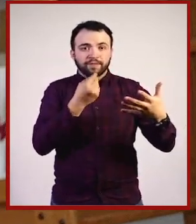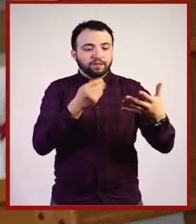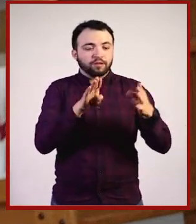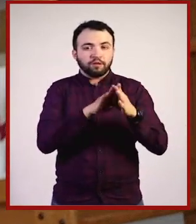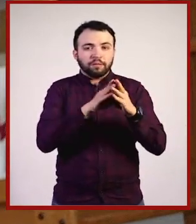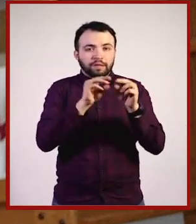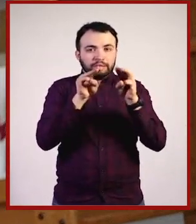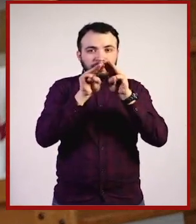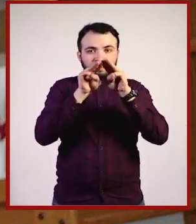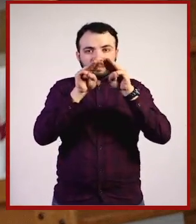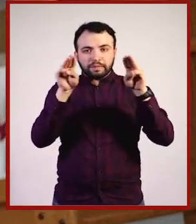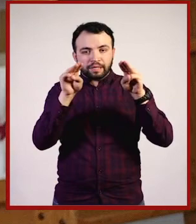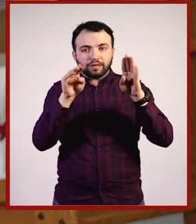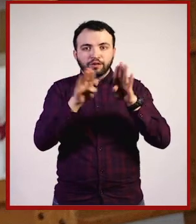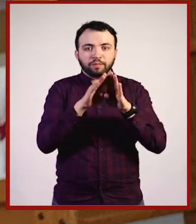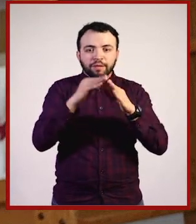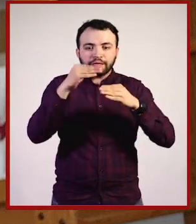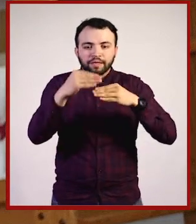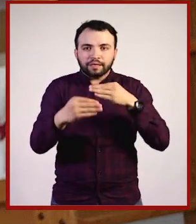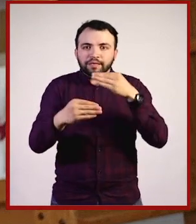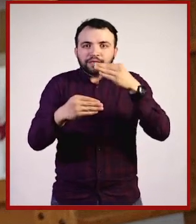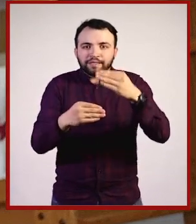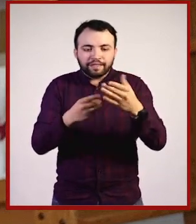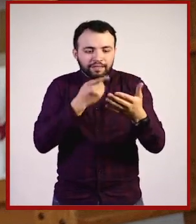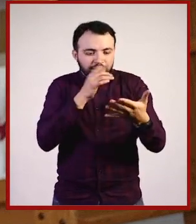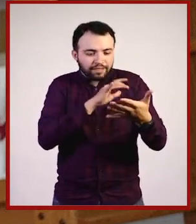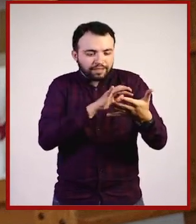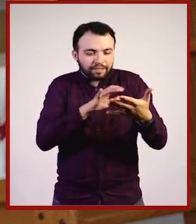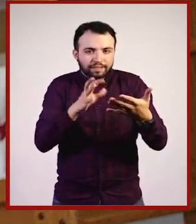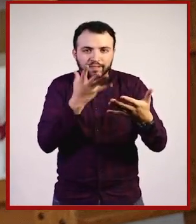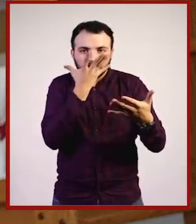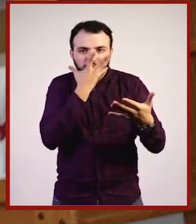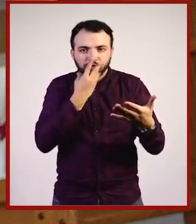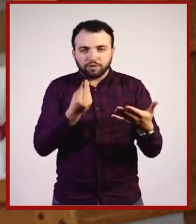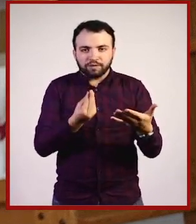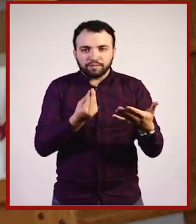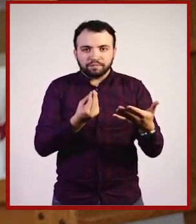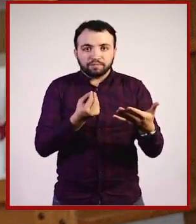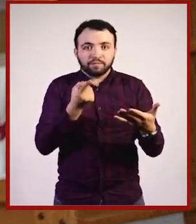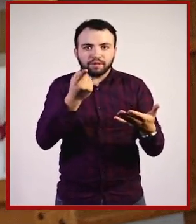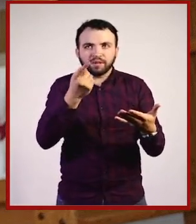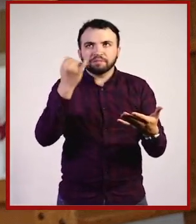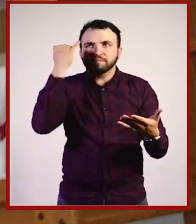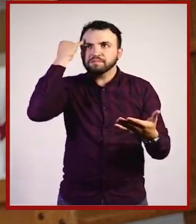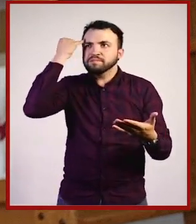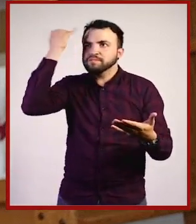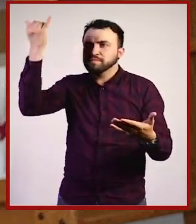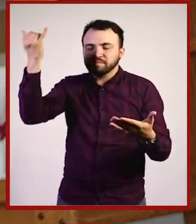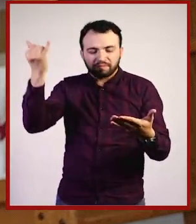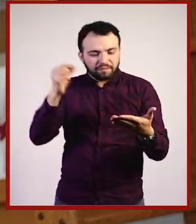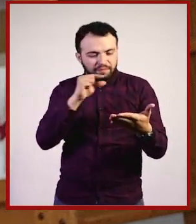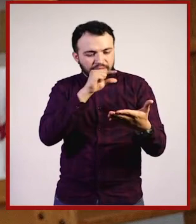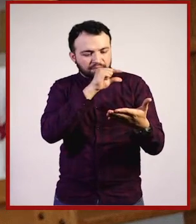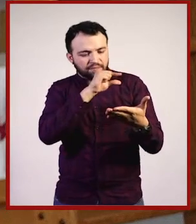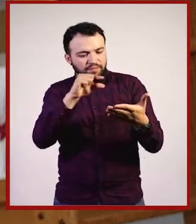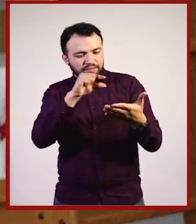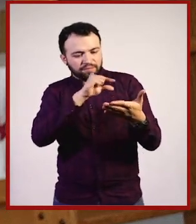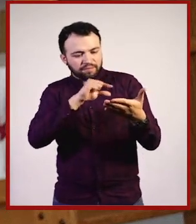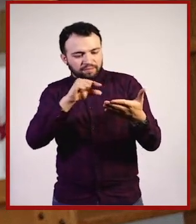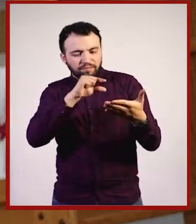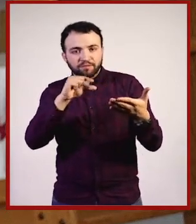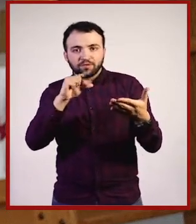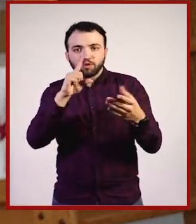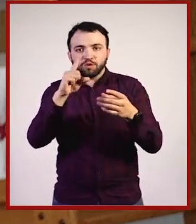sílabas para que hubiera un buen ritmo en el poema. Y se le ocurrió hacer un verso por cada uno de los años